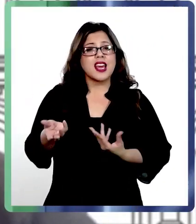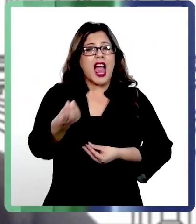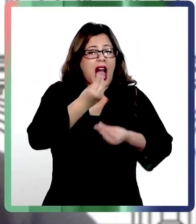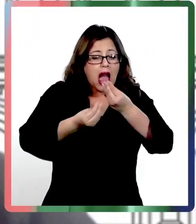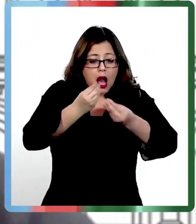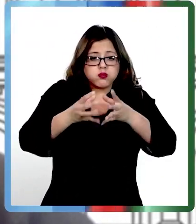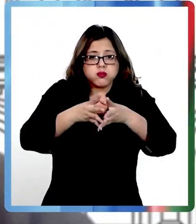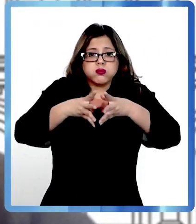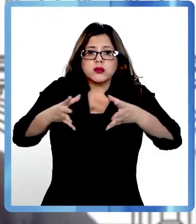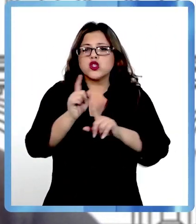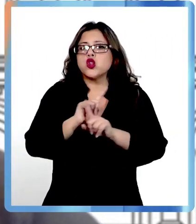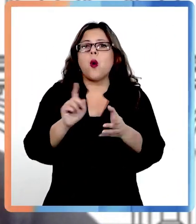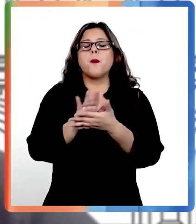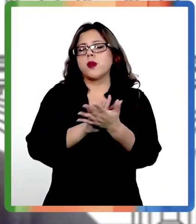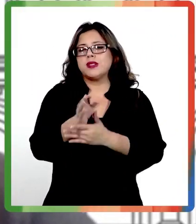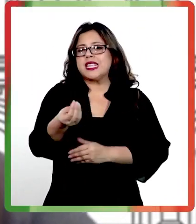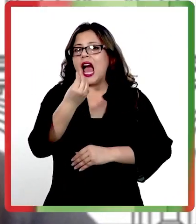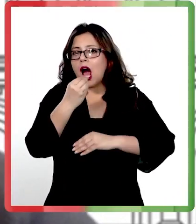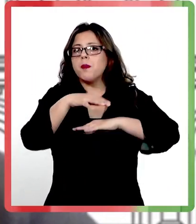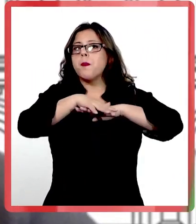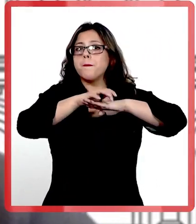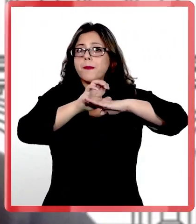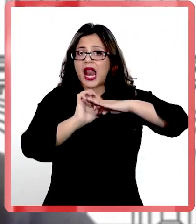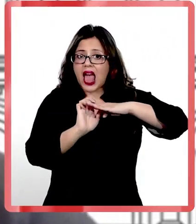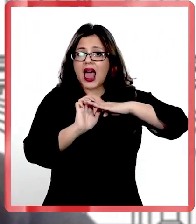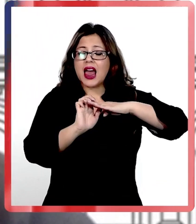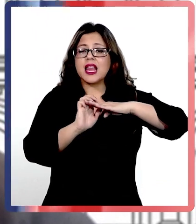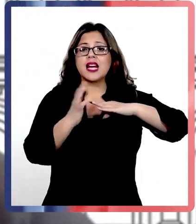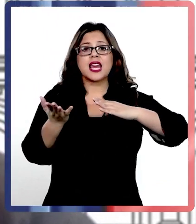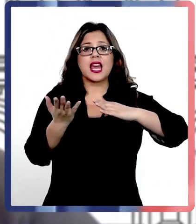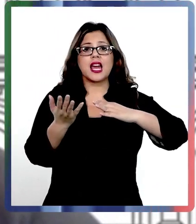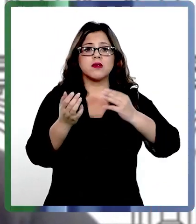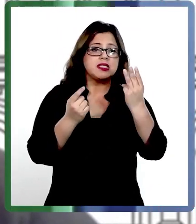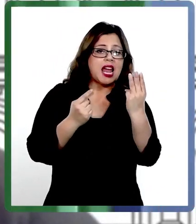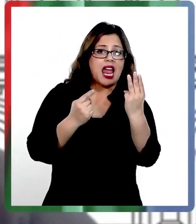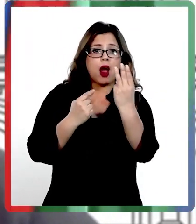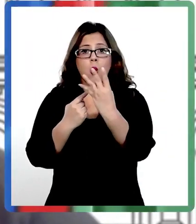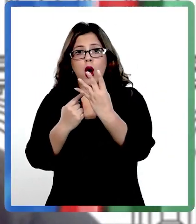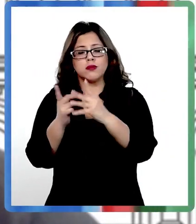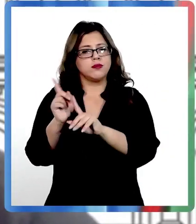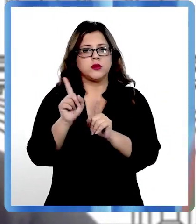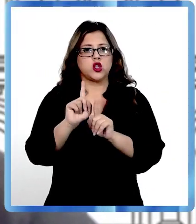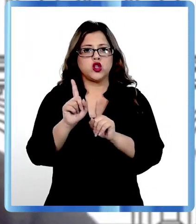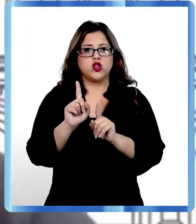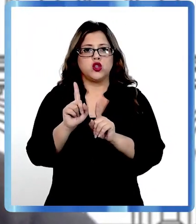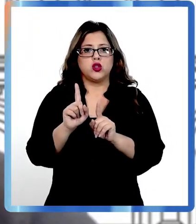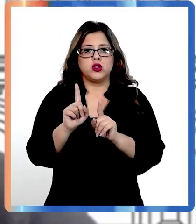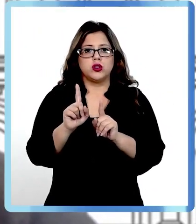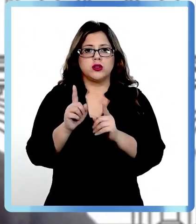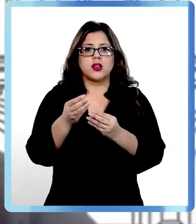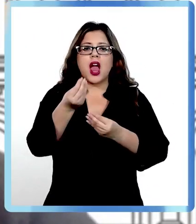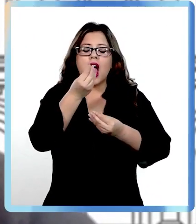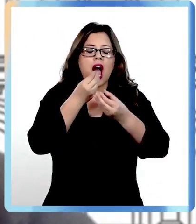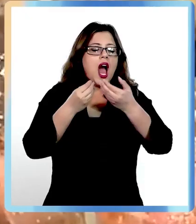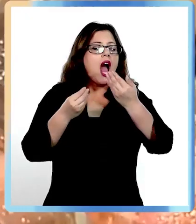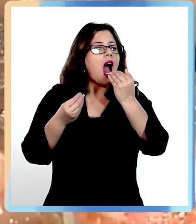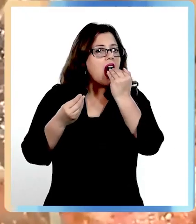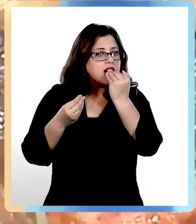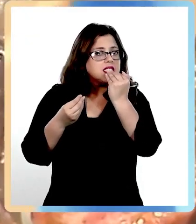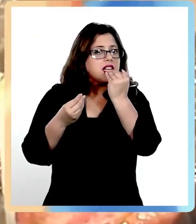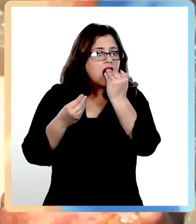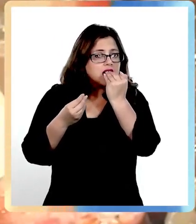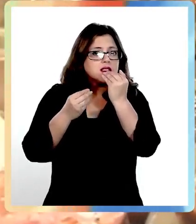excedernos. Es decir, si vamos a comer una empanada, que no sean ni tres ni cuatro, sino que comer lento,